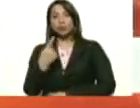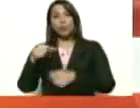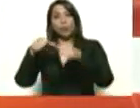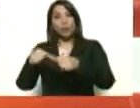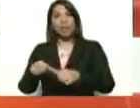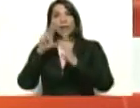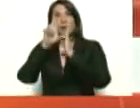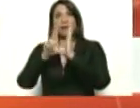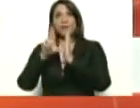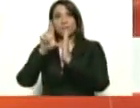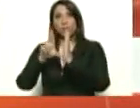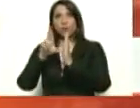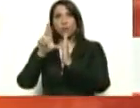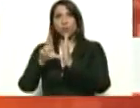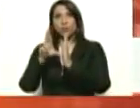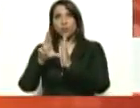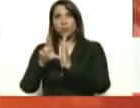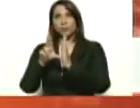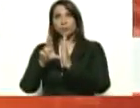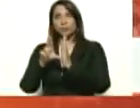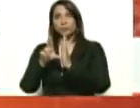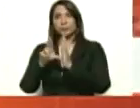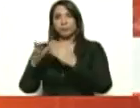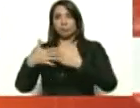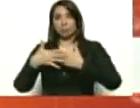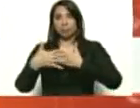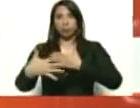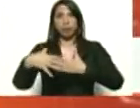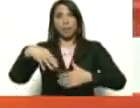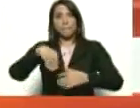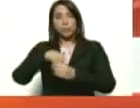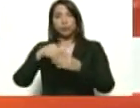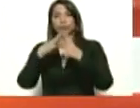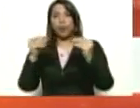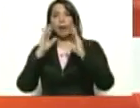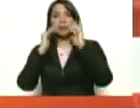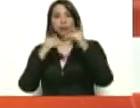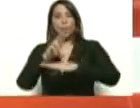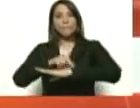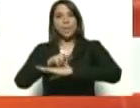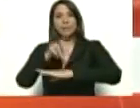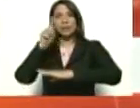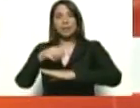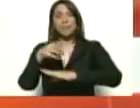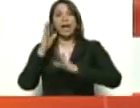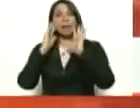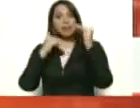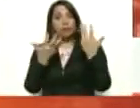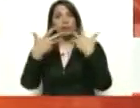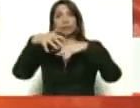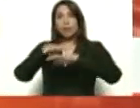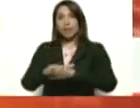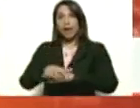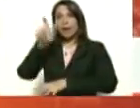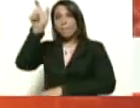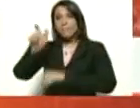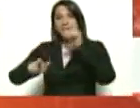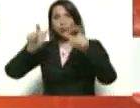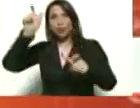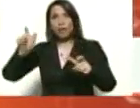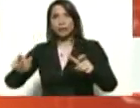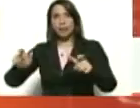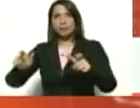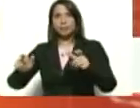albergues, pasando su cuarentena, con toda la atención médica, la atención integral, personalizada,